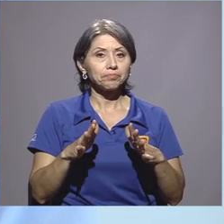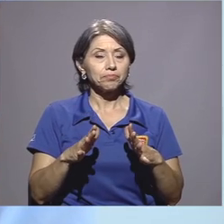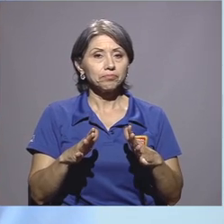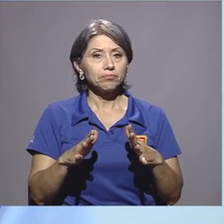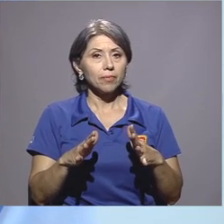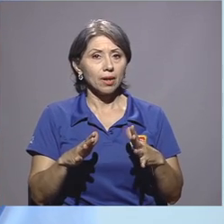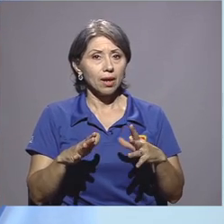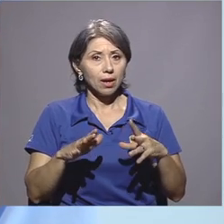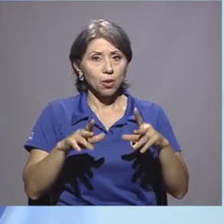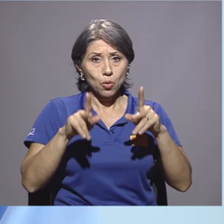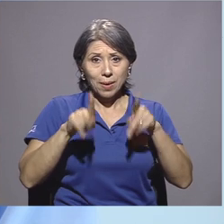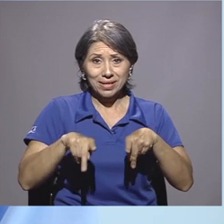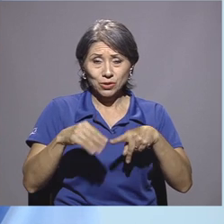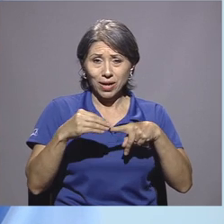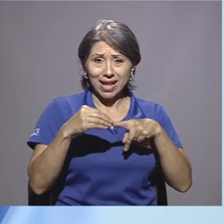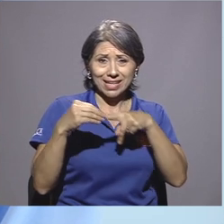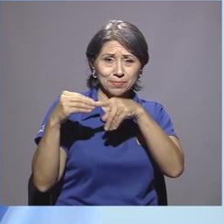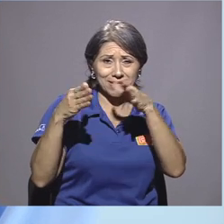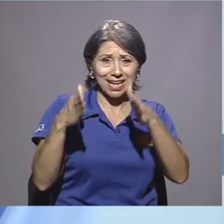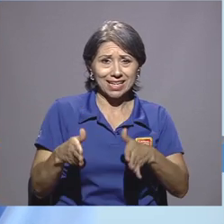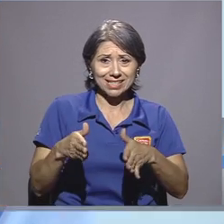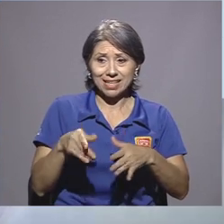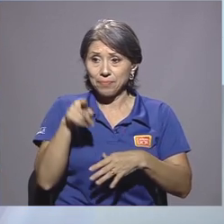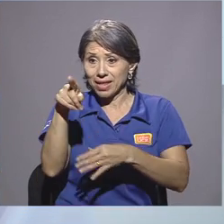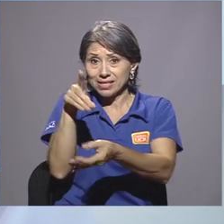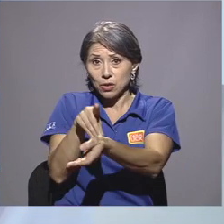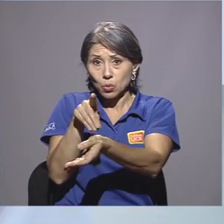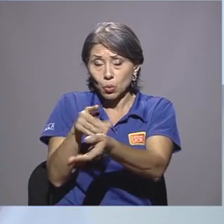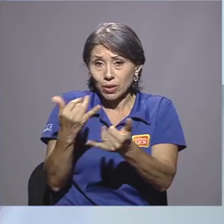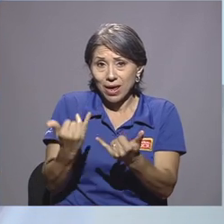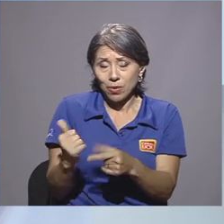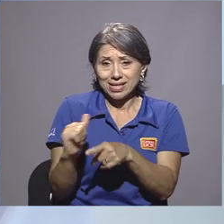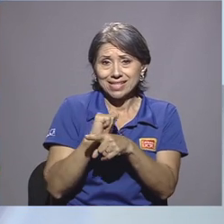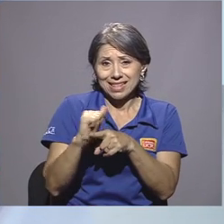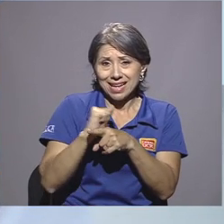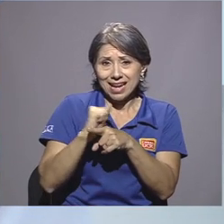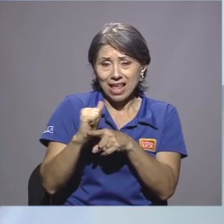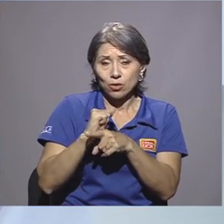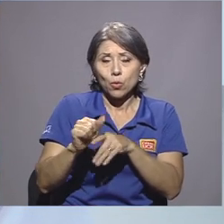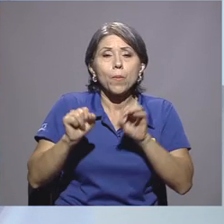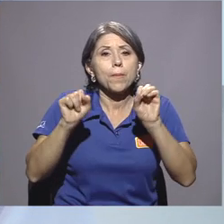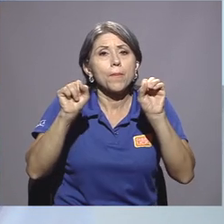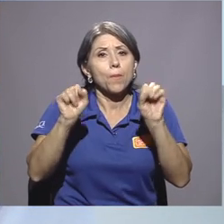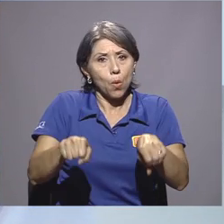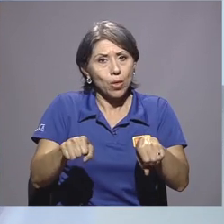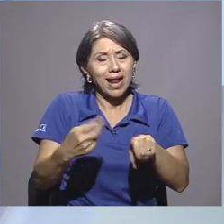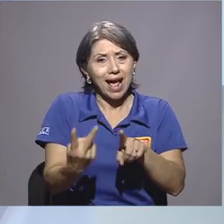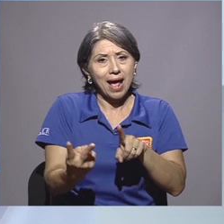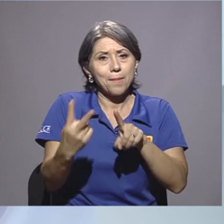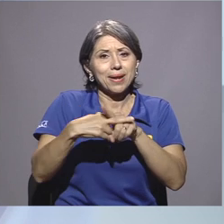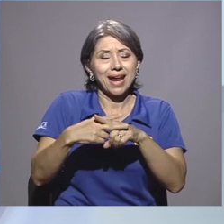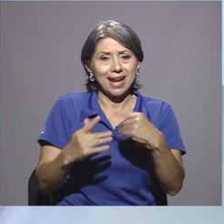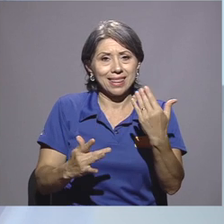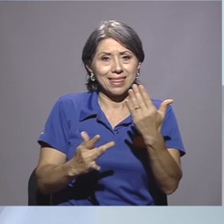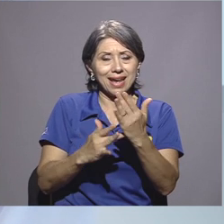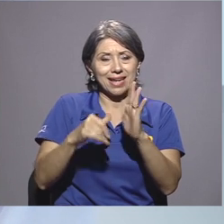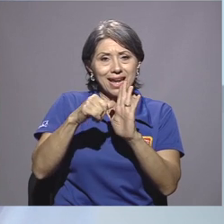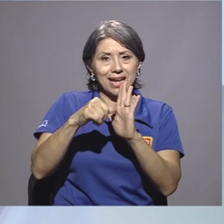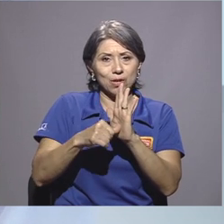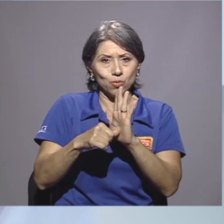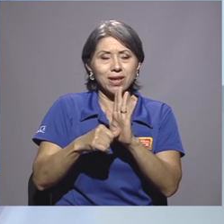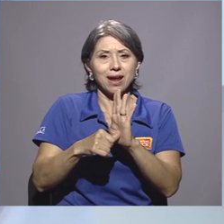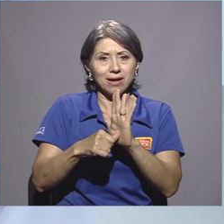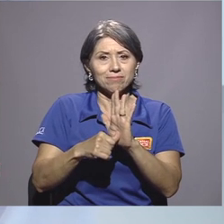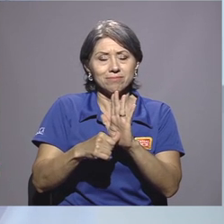que se está entrenando o este residente que se está entrenando podrá aplicar esta técnica quirúrgica